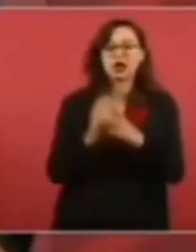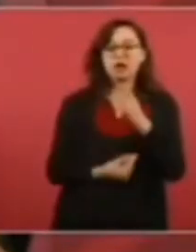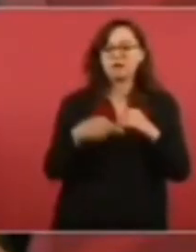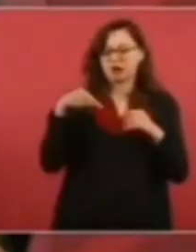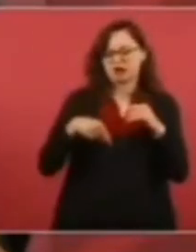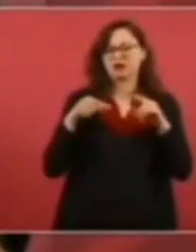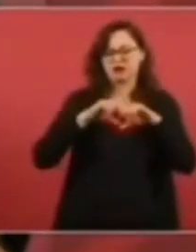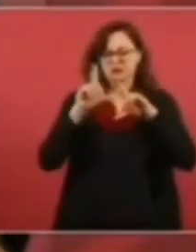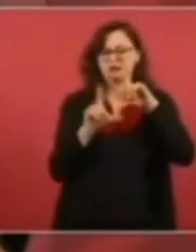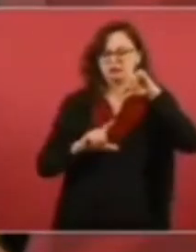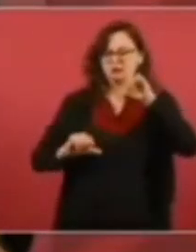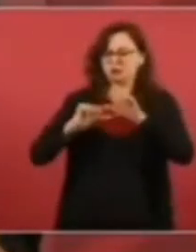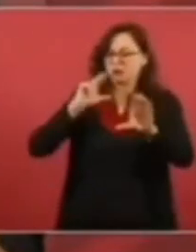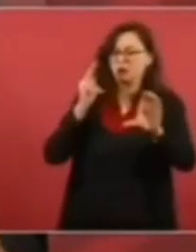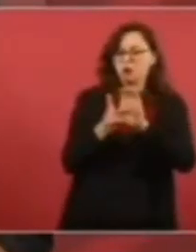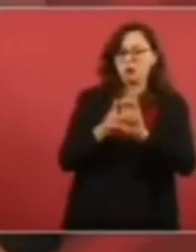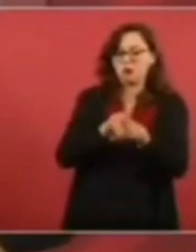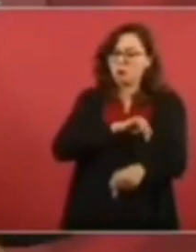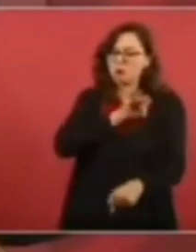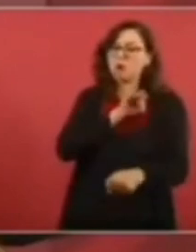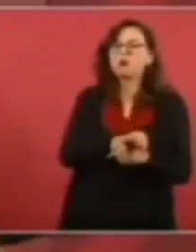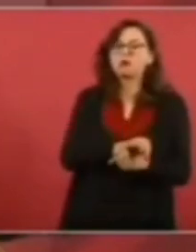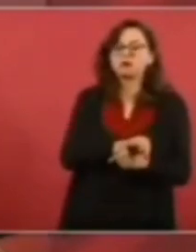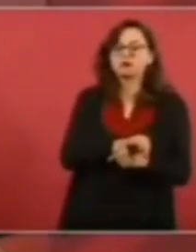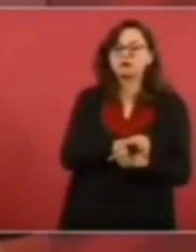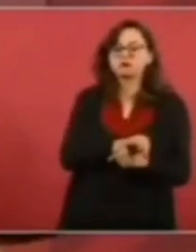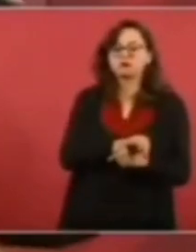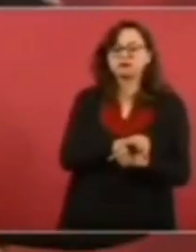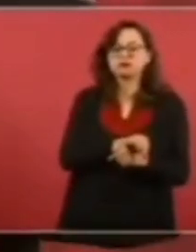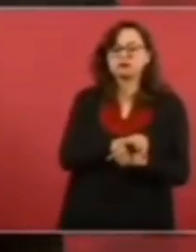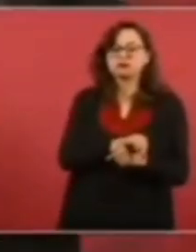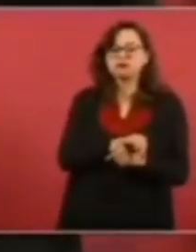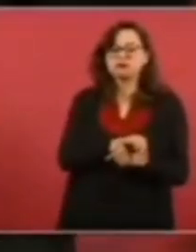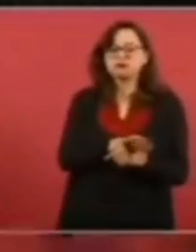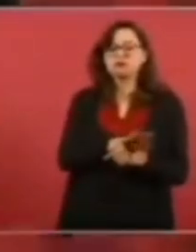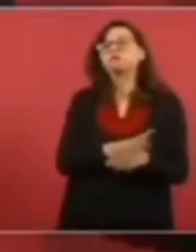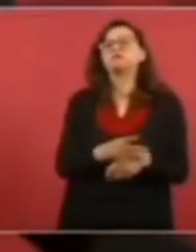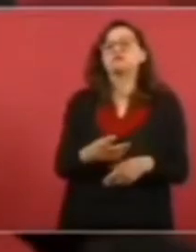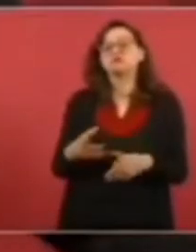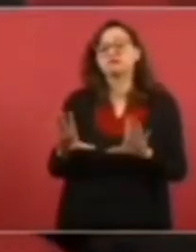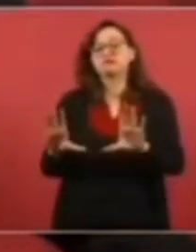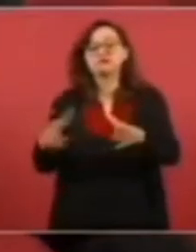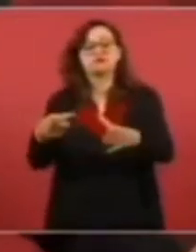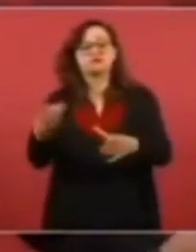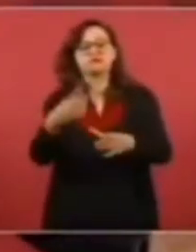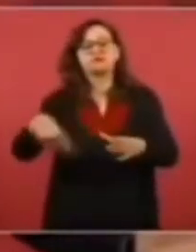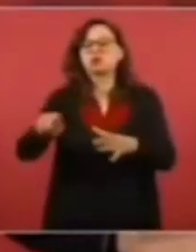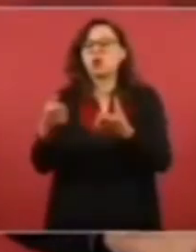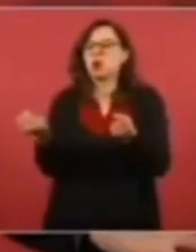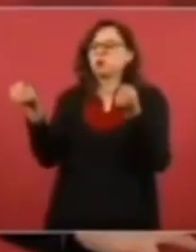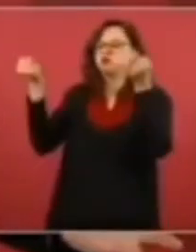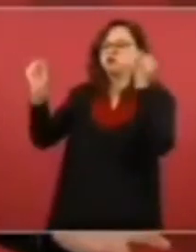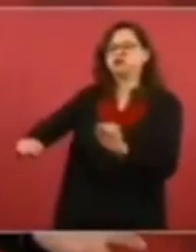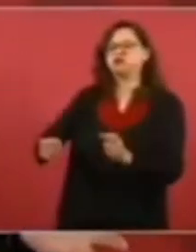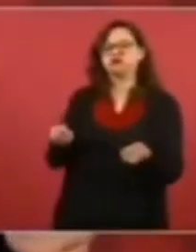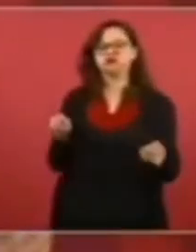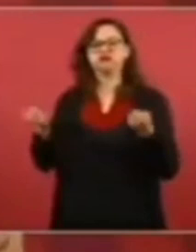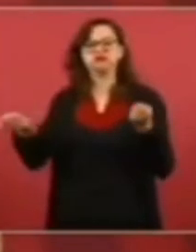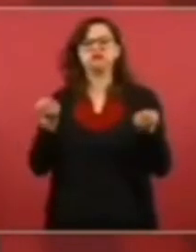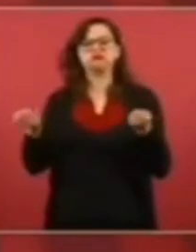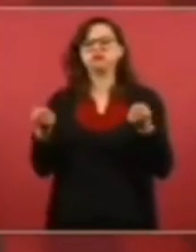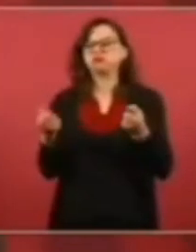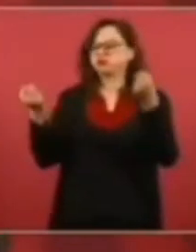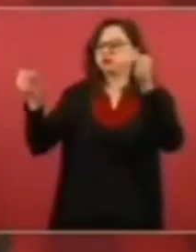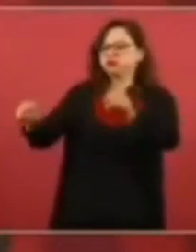asilo, se apoderan los conservadores,